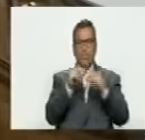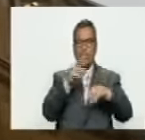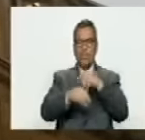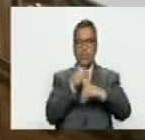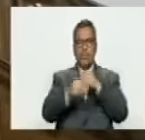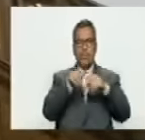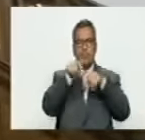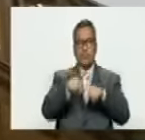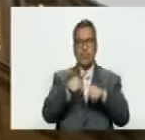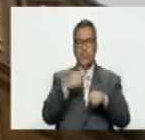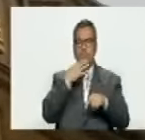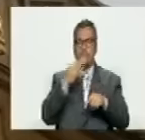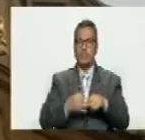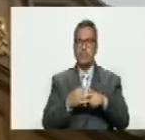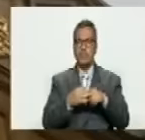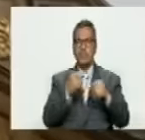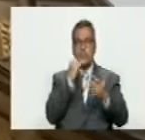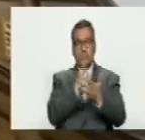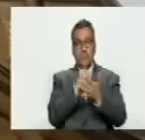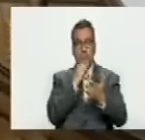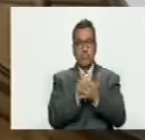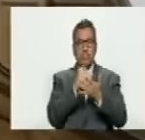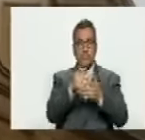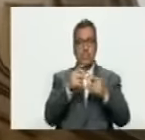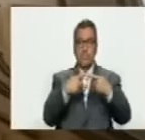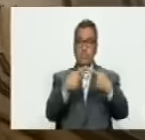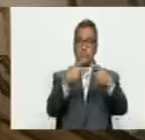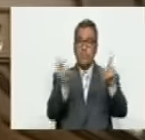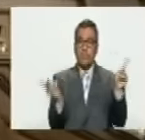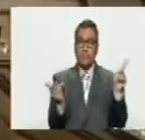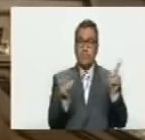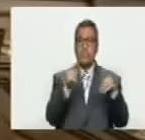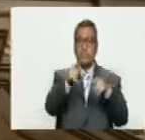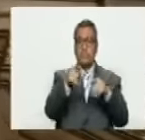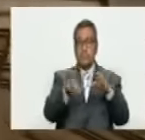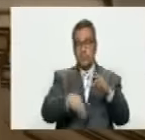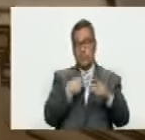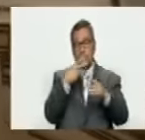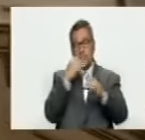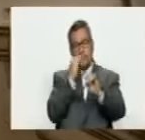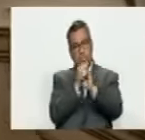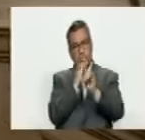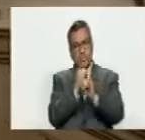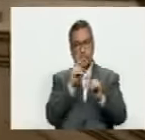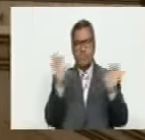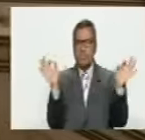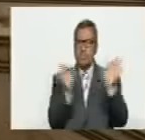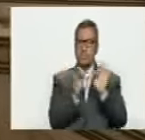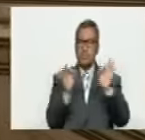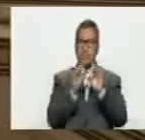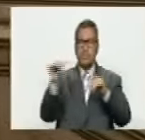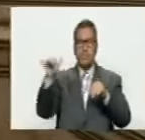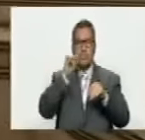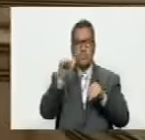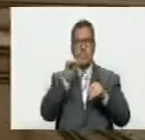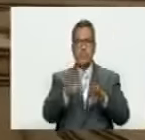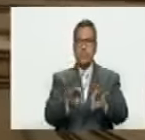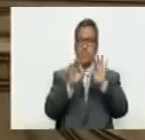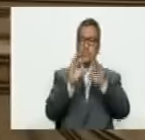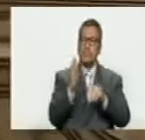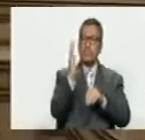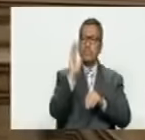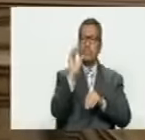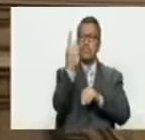haciendo acá por cierto son pruebas públicas que estamos consiguiendo en internet no tengo ninguna información privilegiada